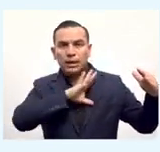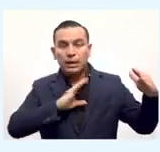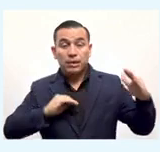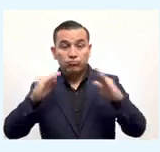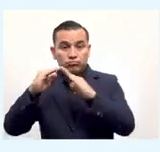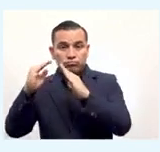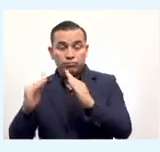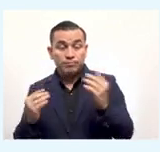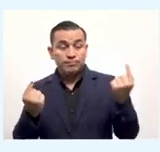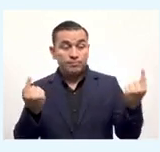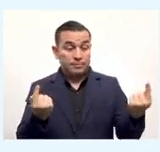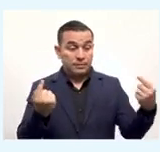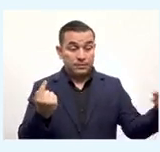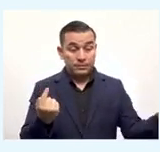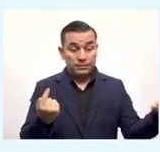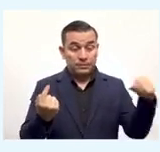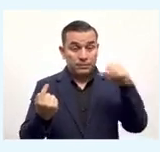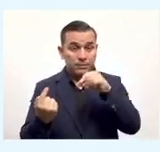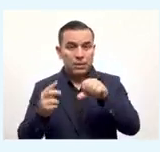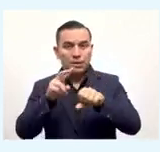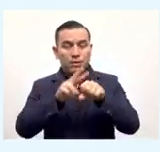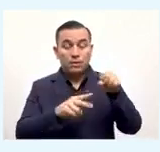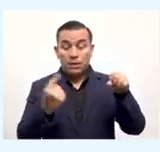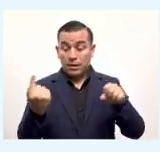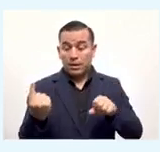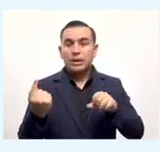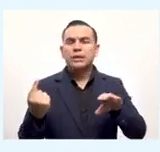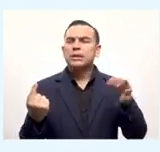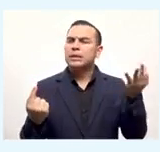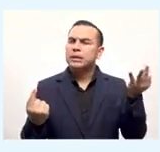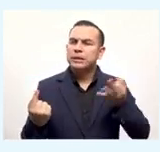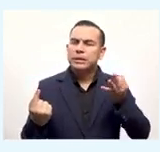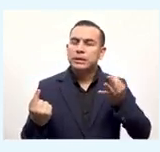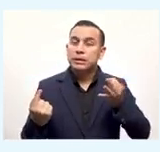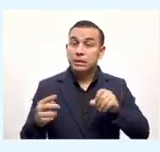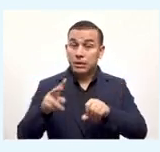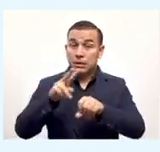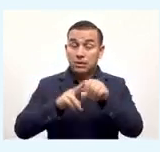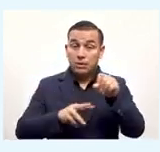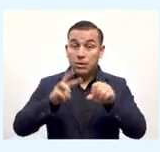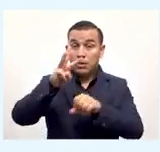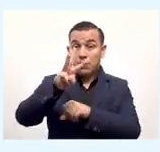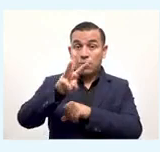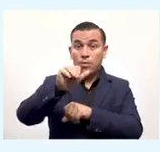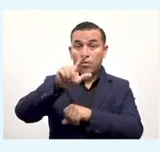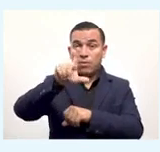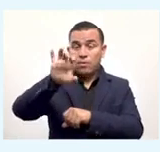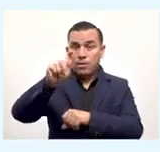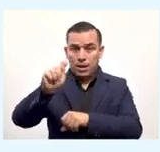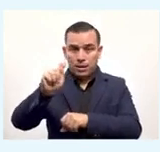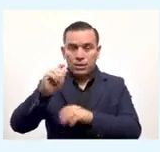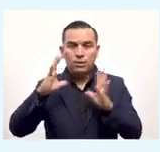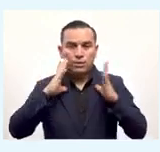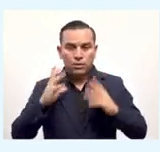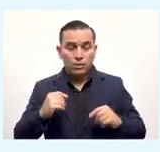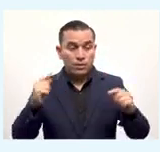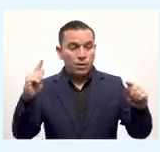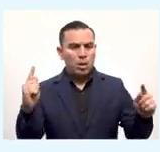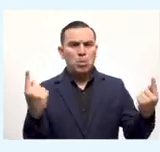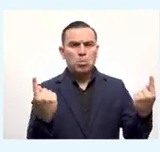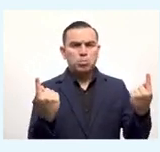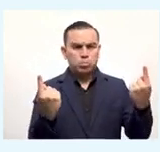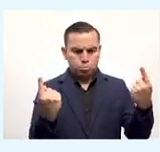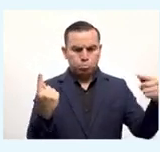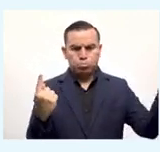en remesa como pueden ver ella quiere enviar dólares y Miguel quiere recibir dólares utilizando la wallet del gobierno ella puede